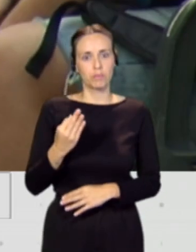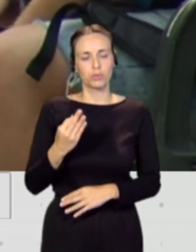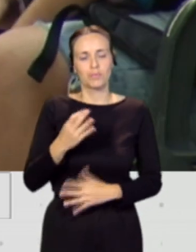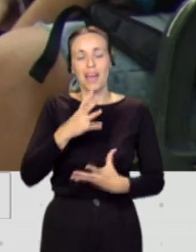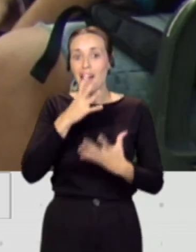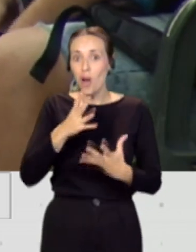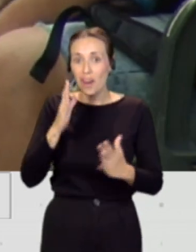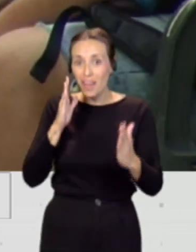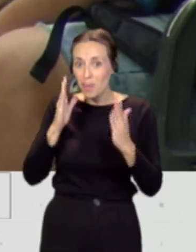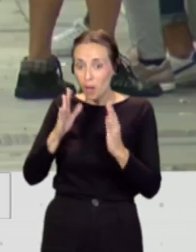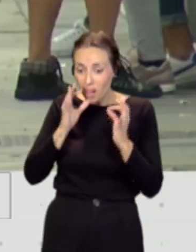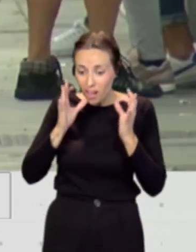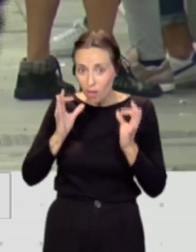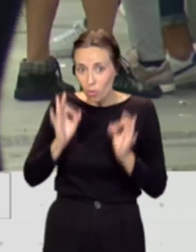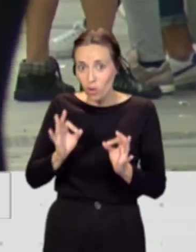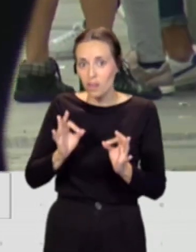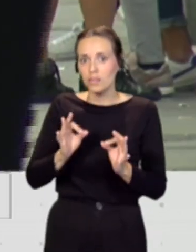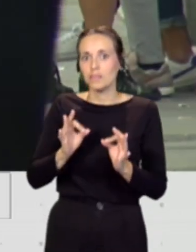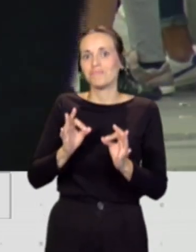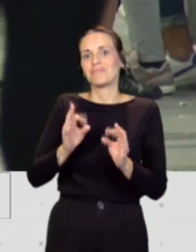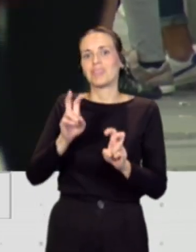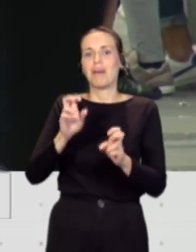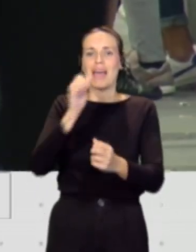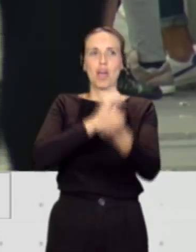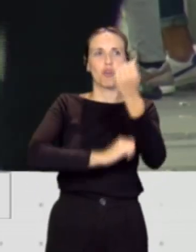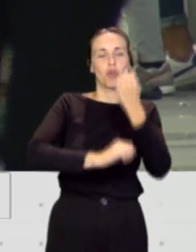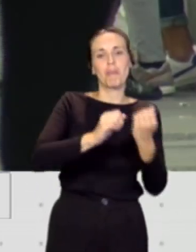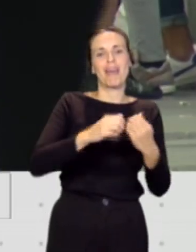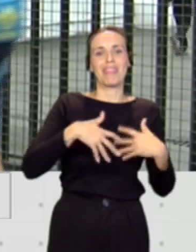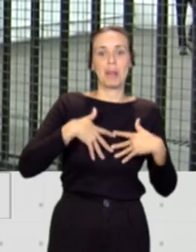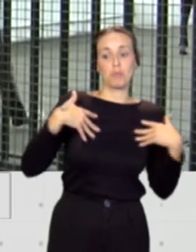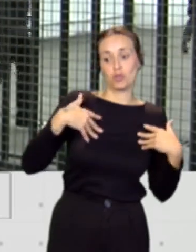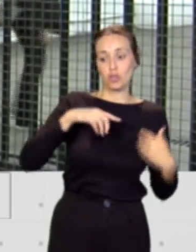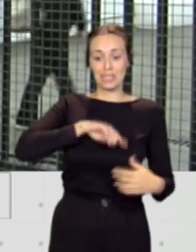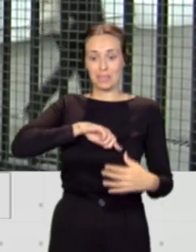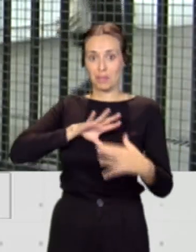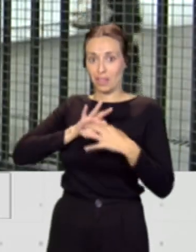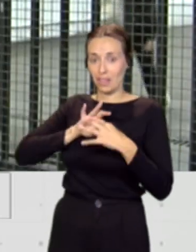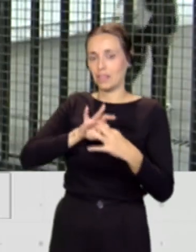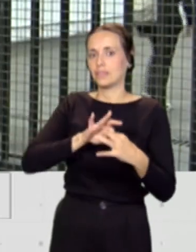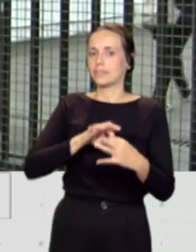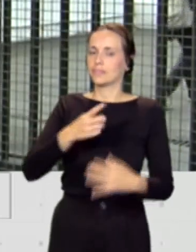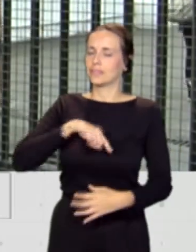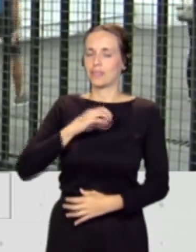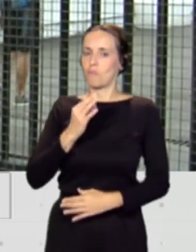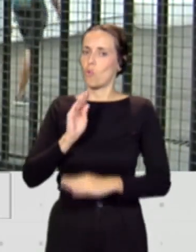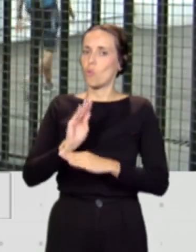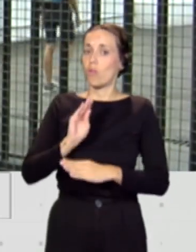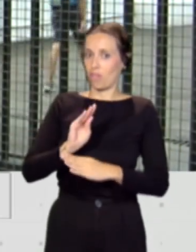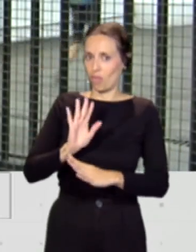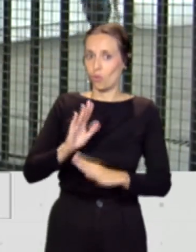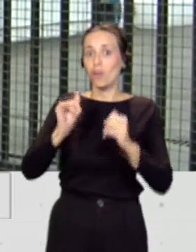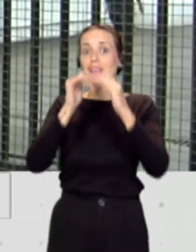la nueva era en la que entramos, que es la economía de las emociones, de los sentimientos, tenemos que estar especialmente precavidos desde casa